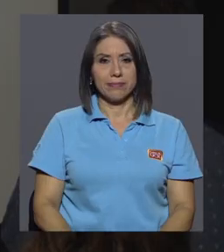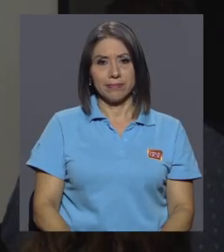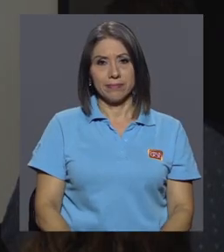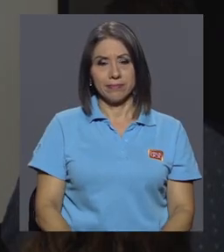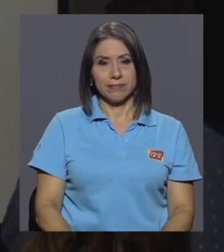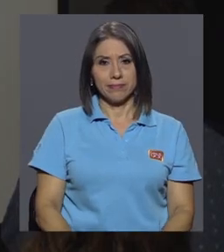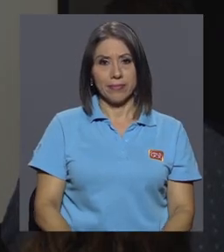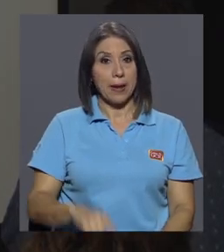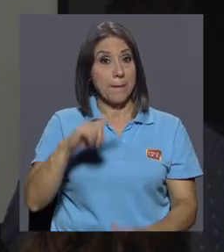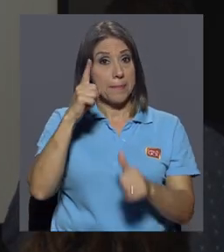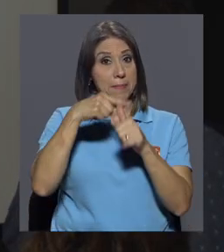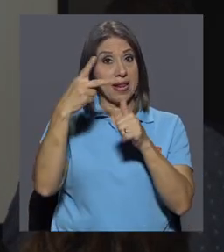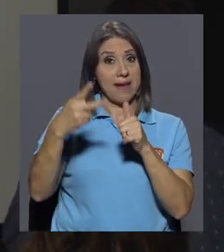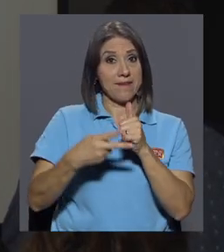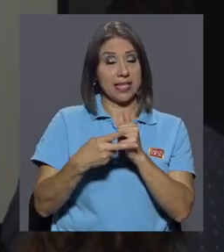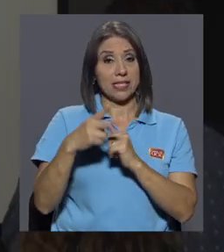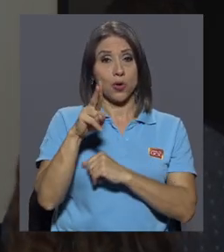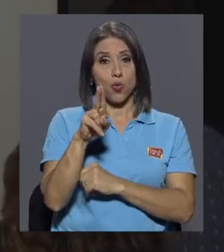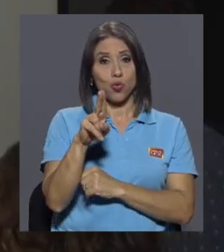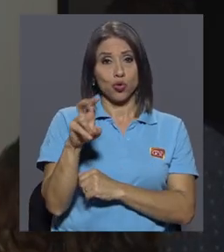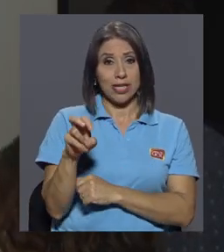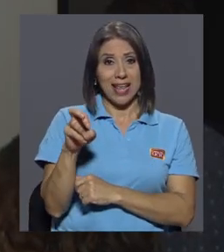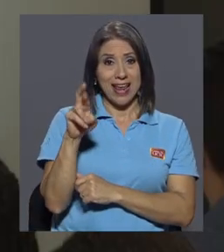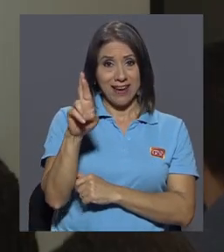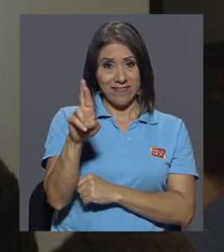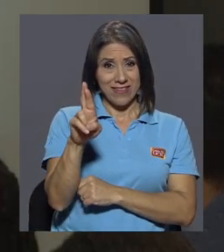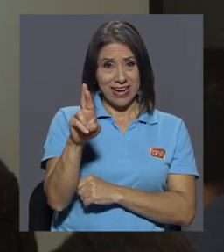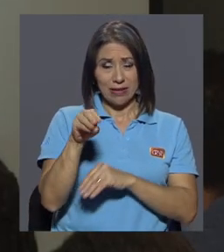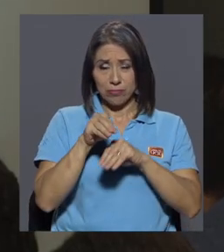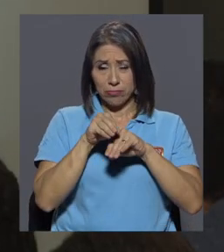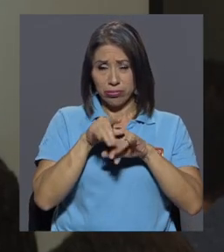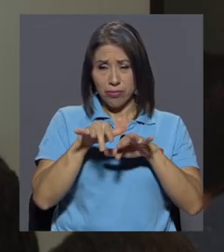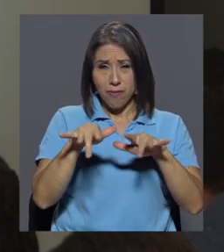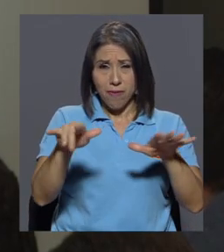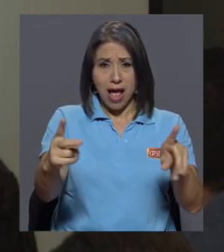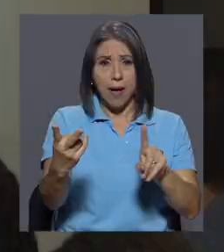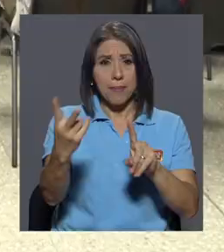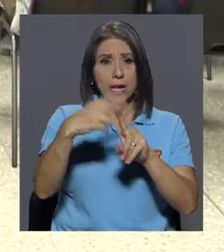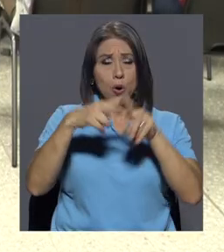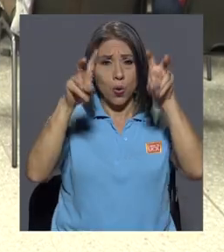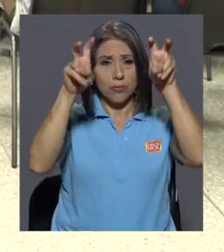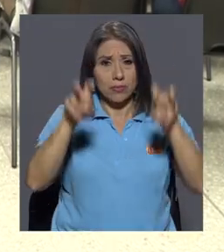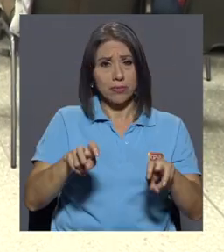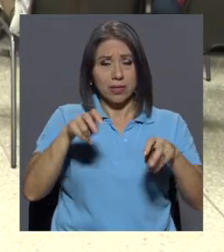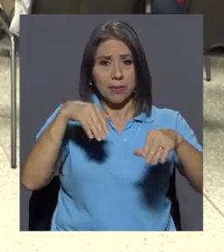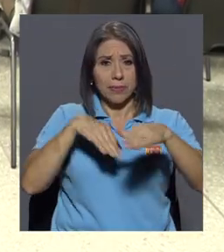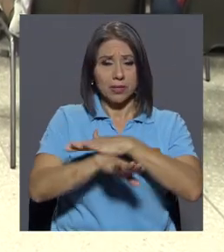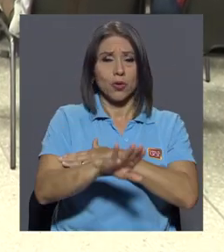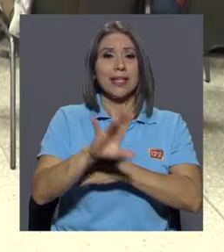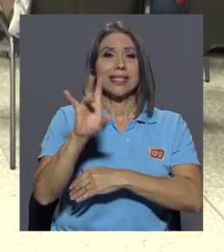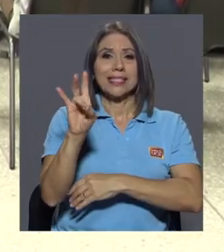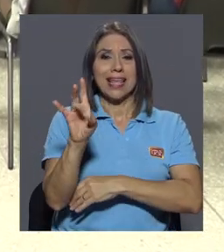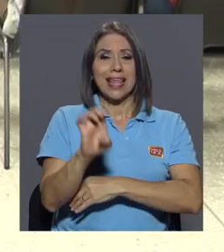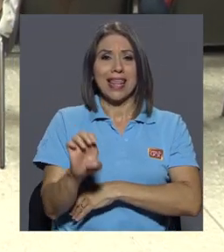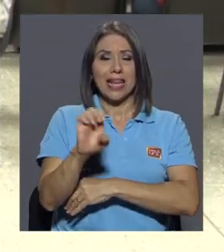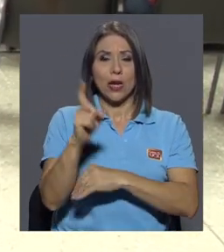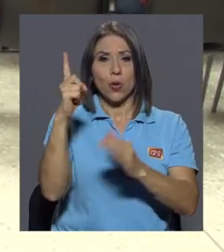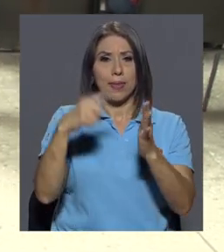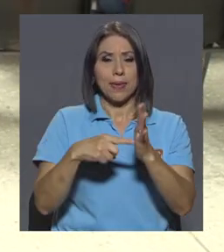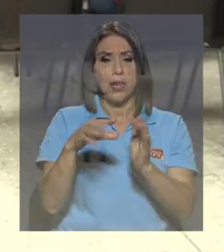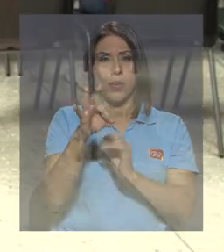La primera vez que la UCR aplicó de forma masiva la prueba de aptitud académica fue el 7 de enero de